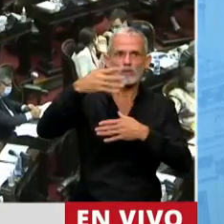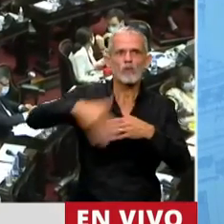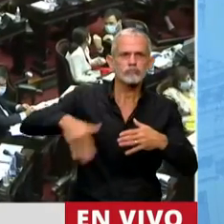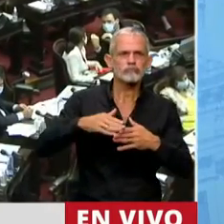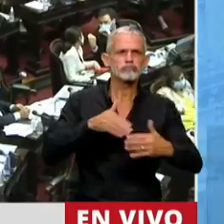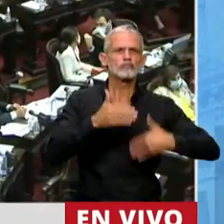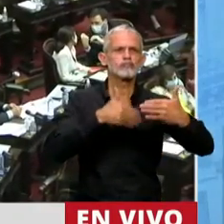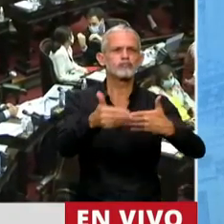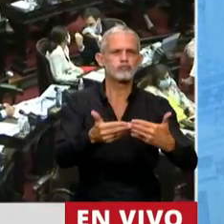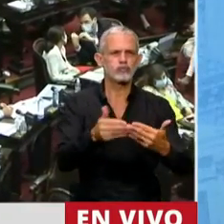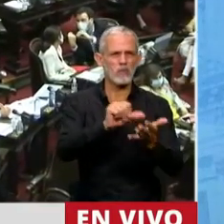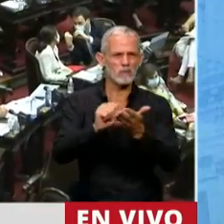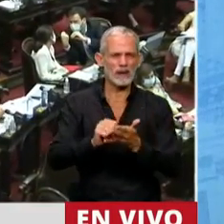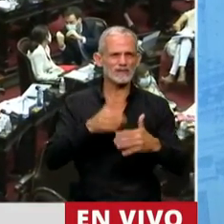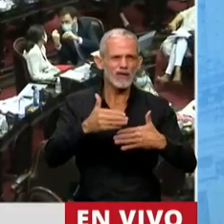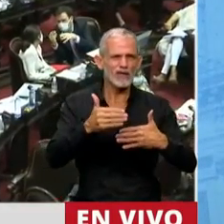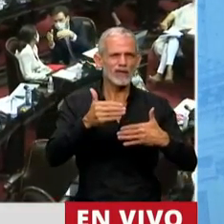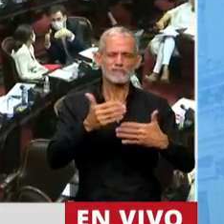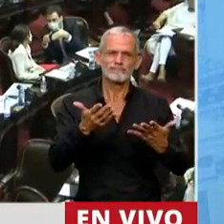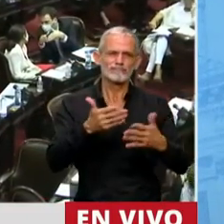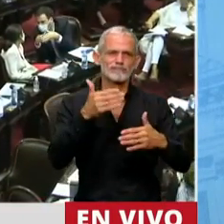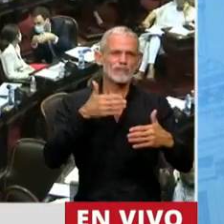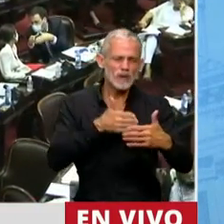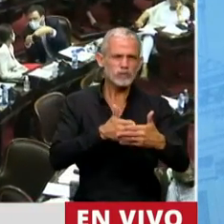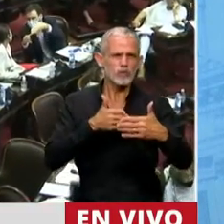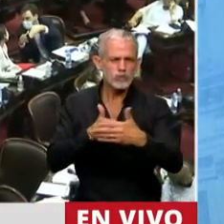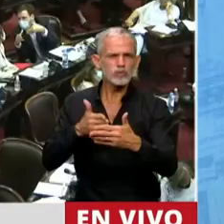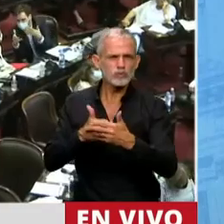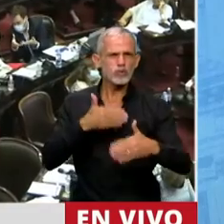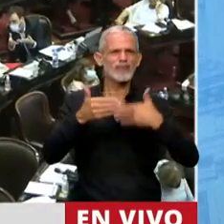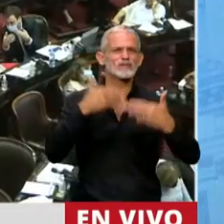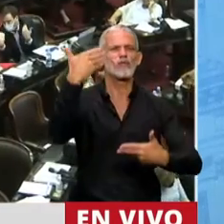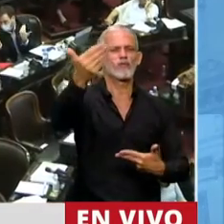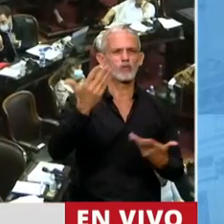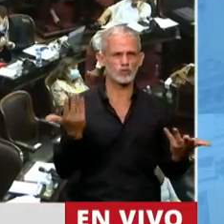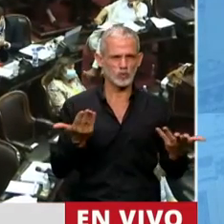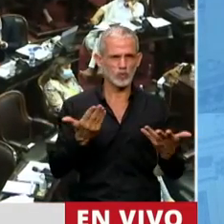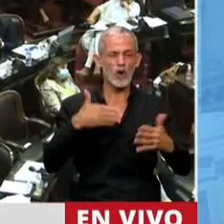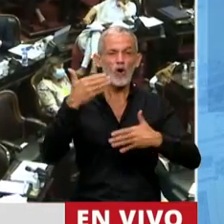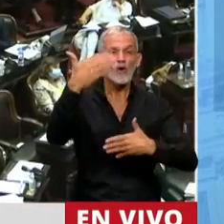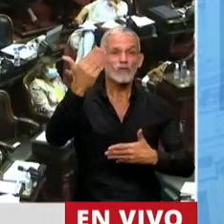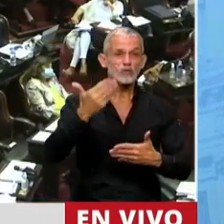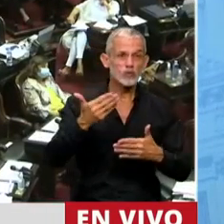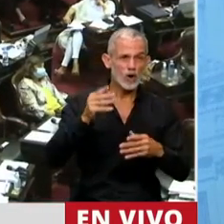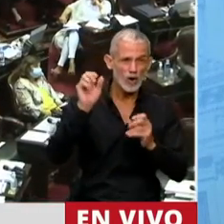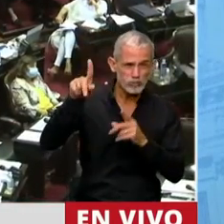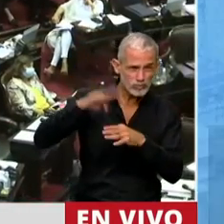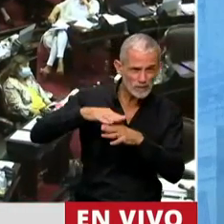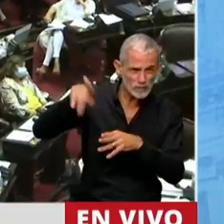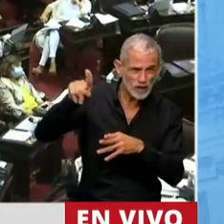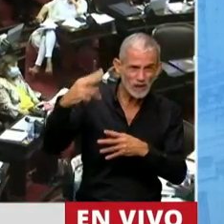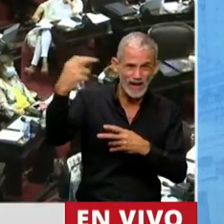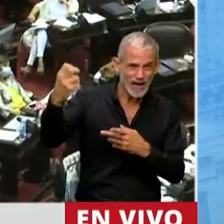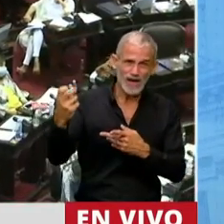desarrollo de los países, que la deuda condiciona y limita el futuro. Y el futuro no puede estar en manos de los acreedores, el futuro